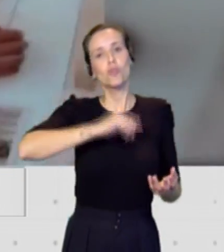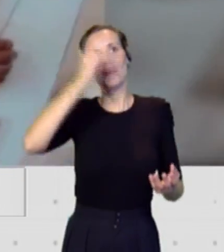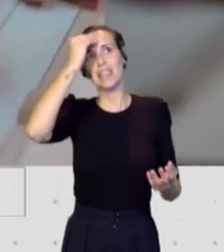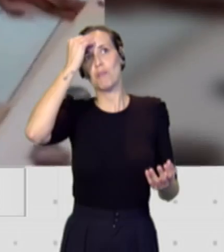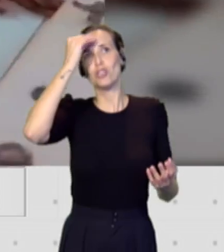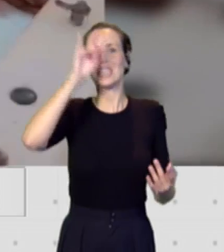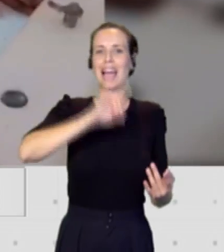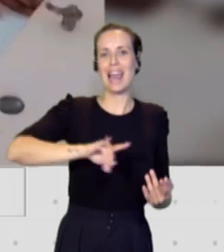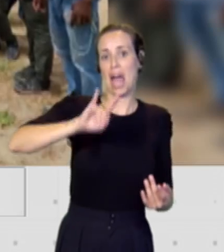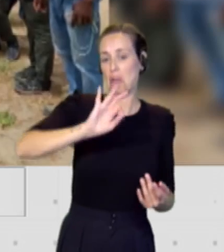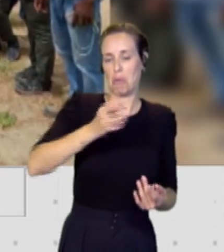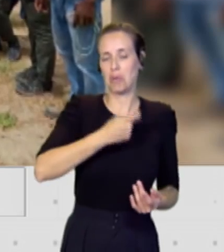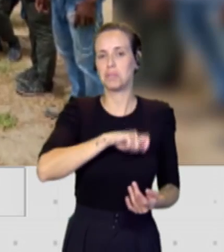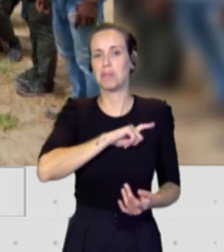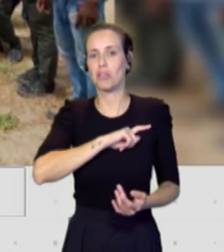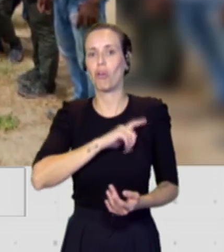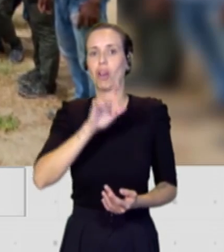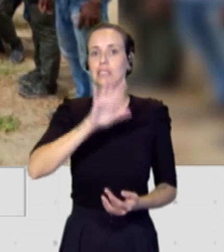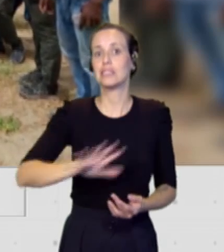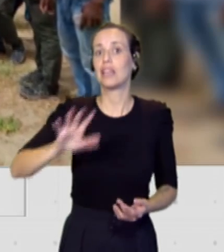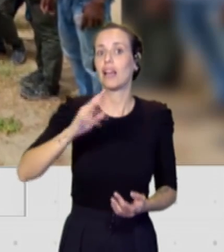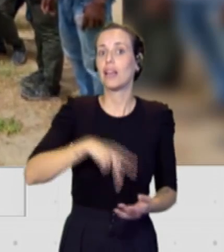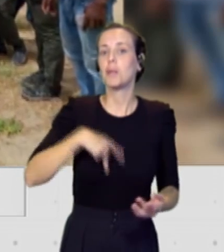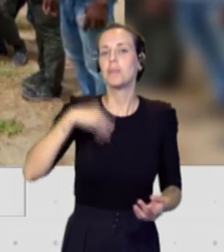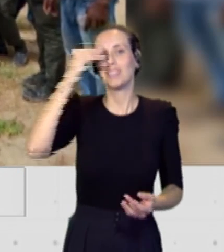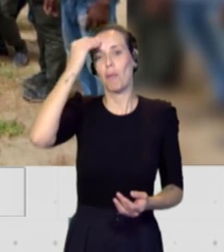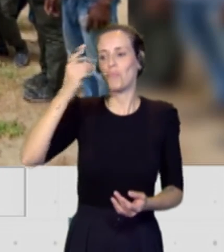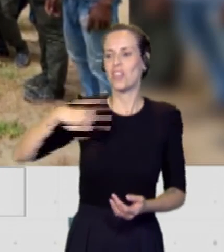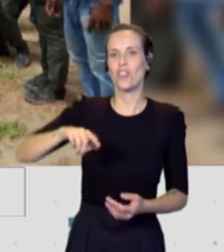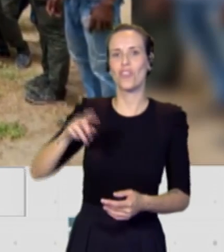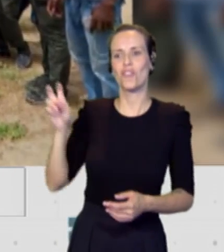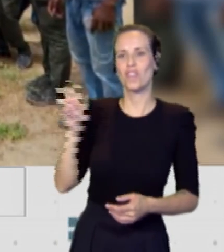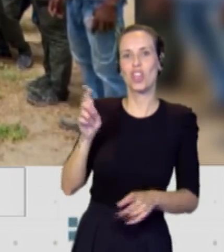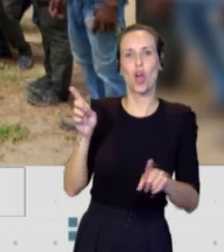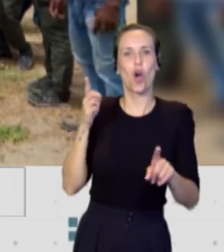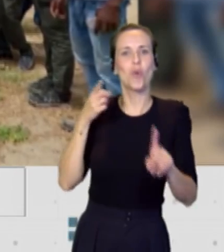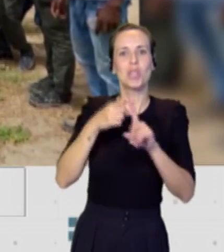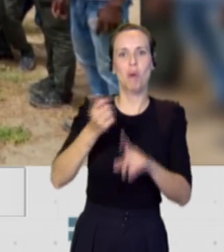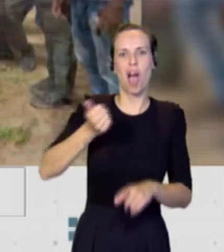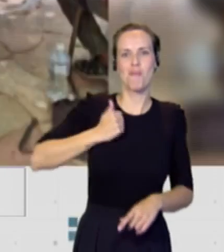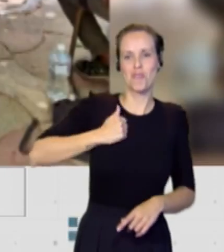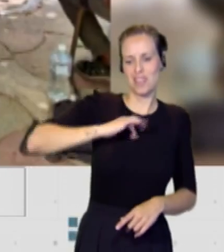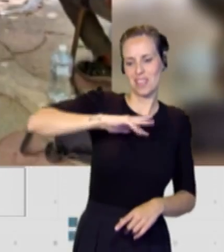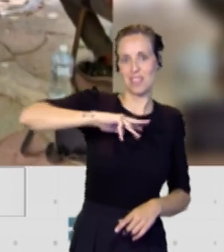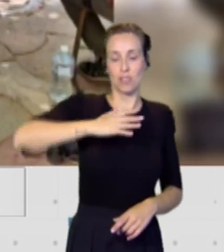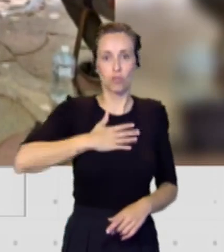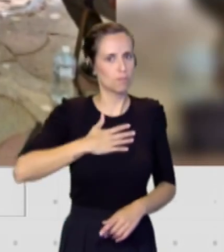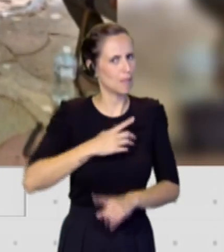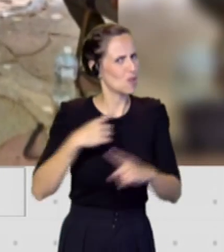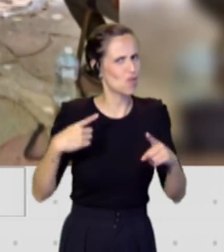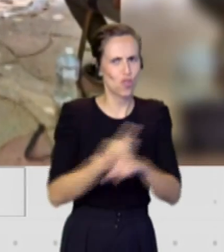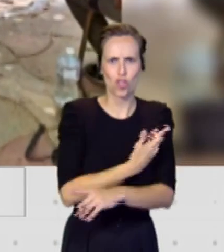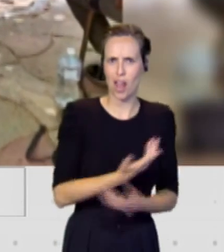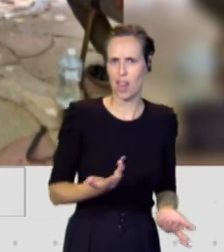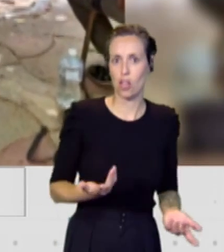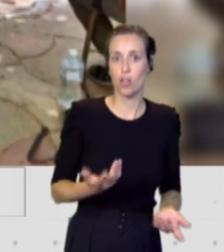españoles, tenemos de creer que ellos vienen a nosotros a enriquecerse de nosotros, es justo lo contrario. Me pasó una anécdota muy curiosa, que el